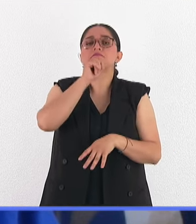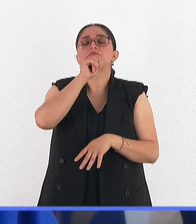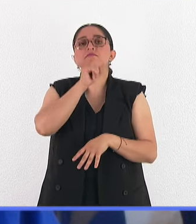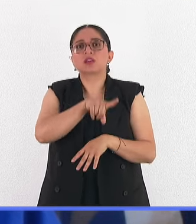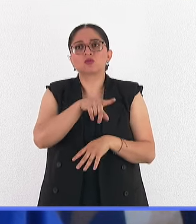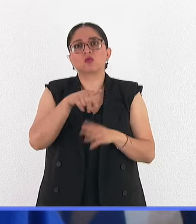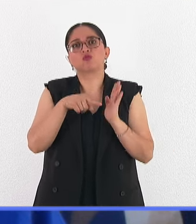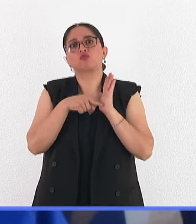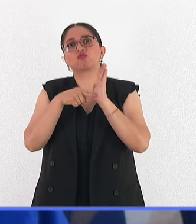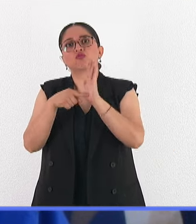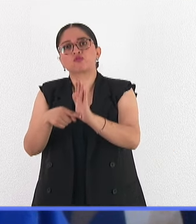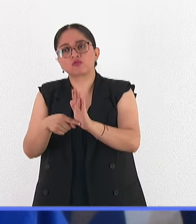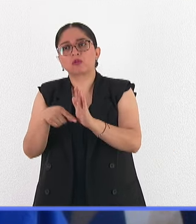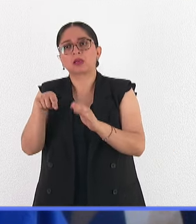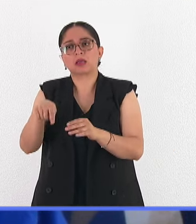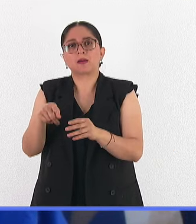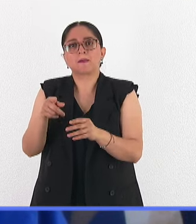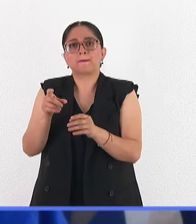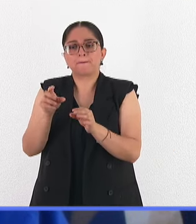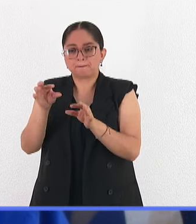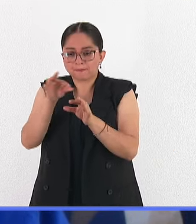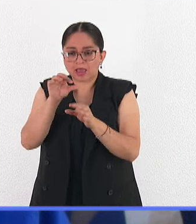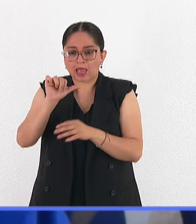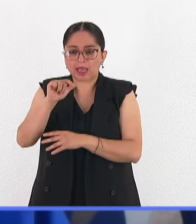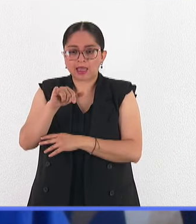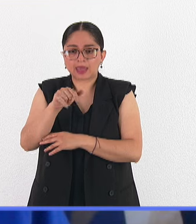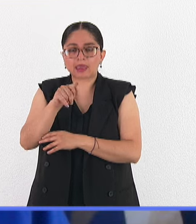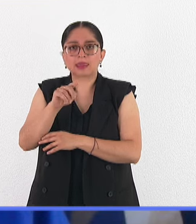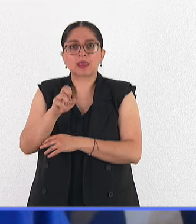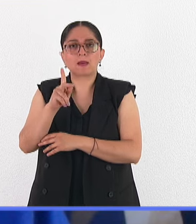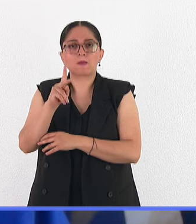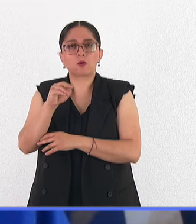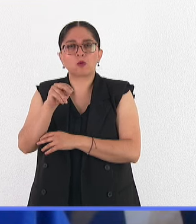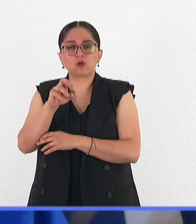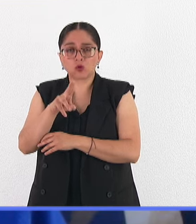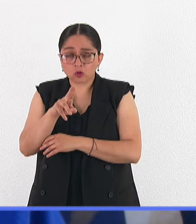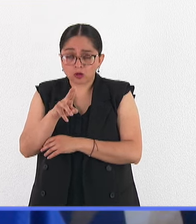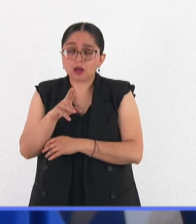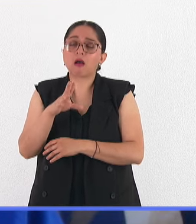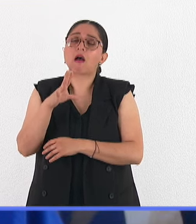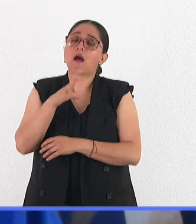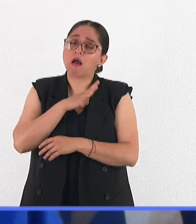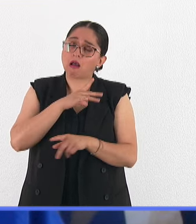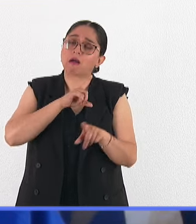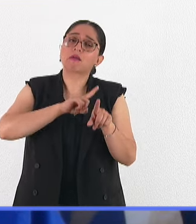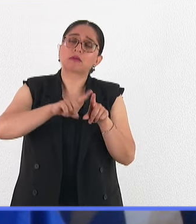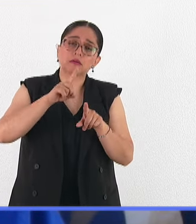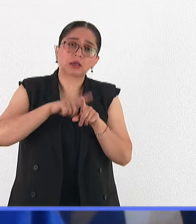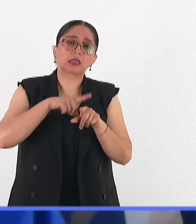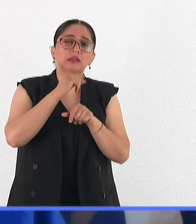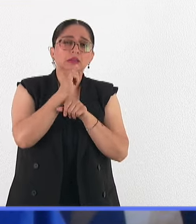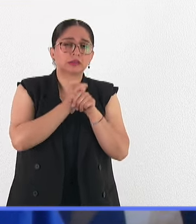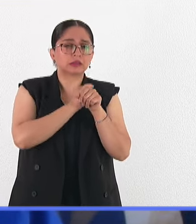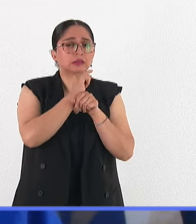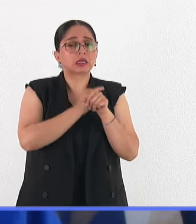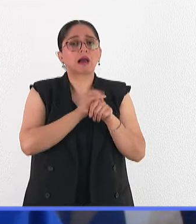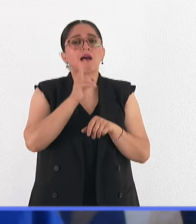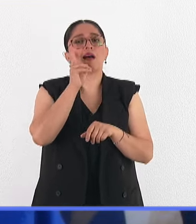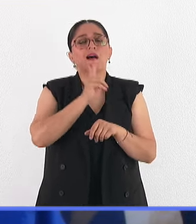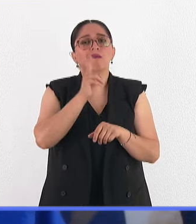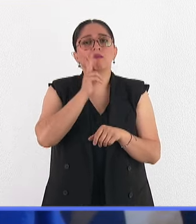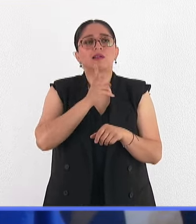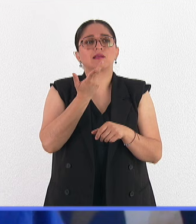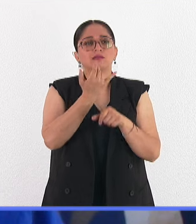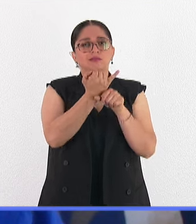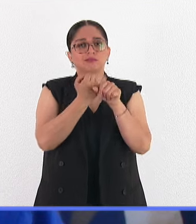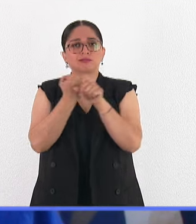que se expongan a un agente promotor, paso dos. Hay muchos estudios recientes que están tratando de identificar qué